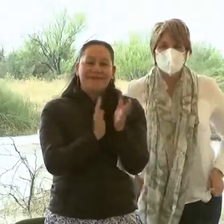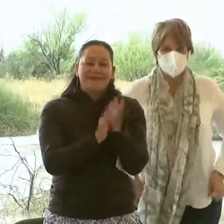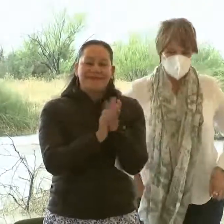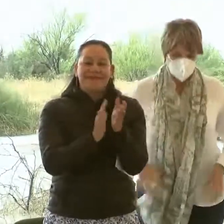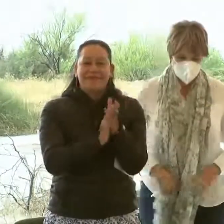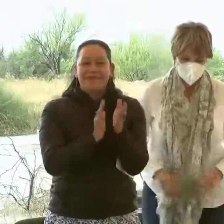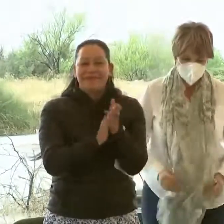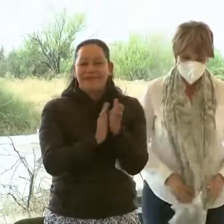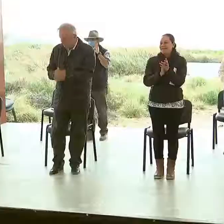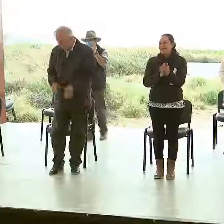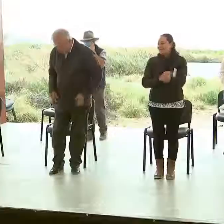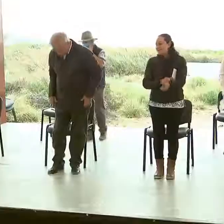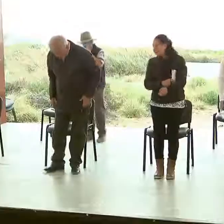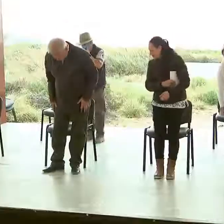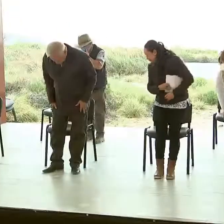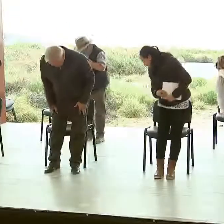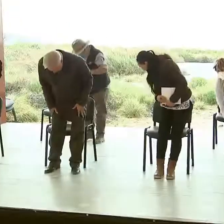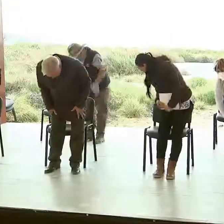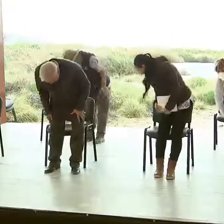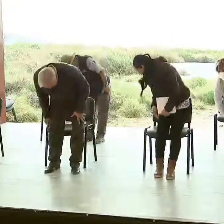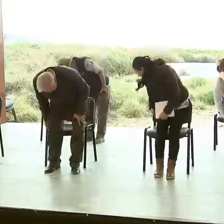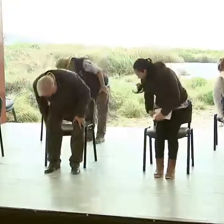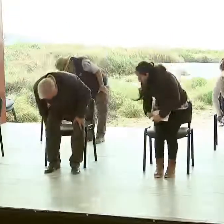Sean tan amables de ocupar sus lugares.